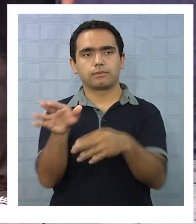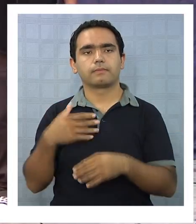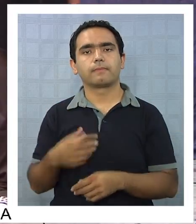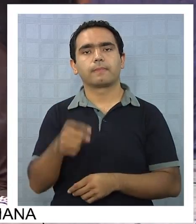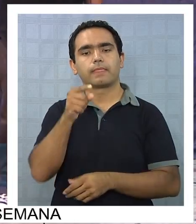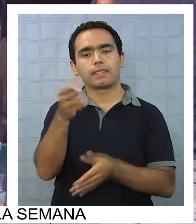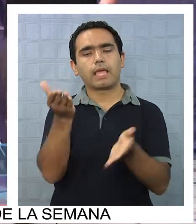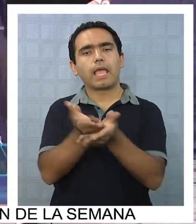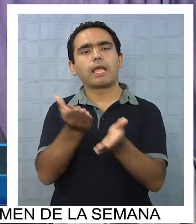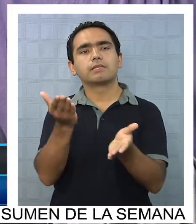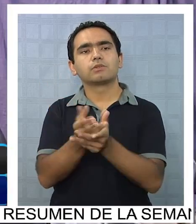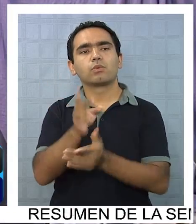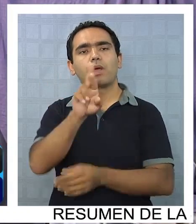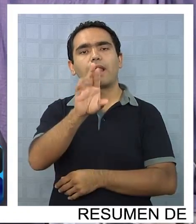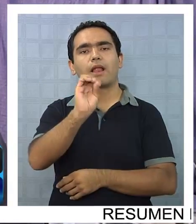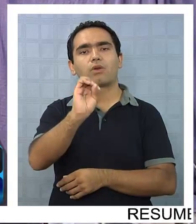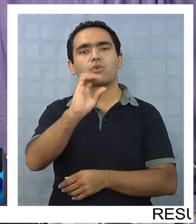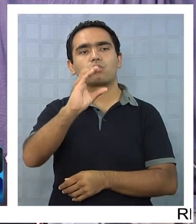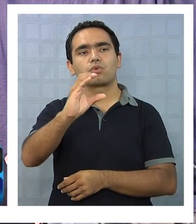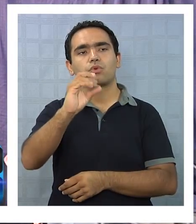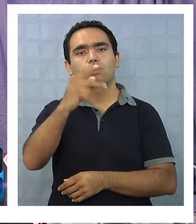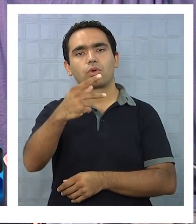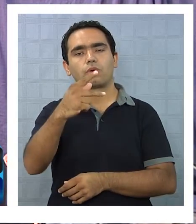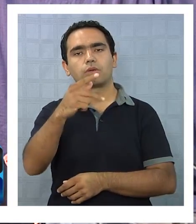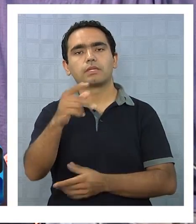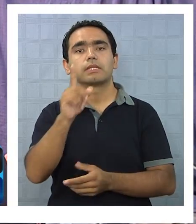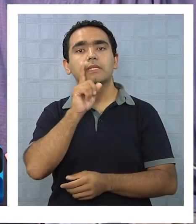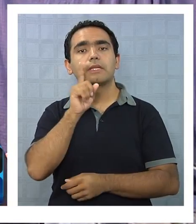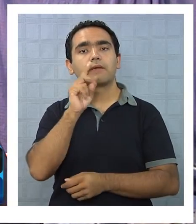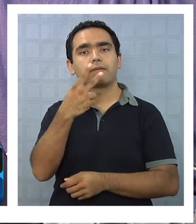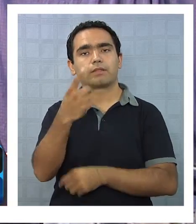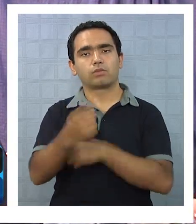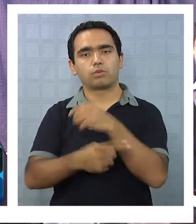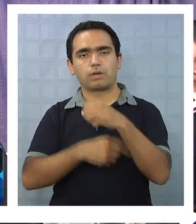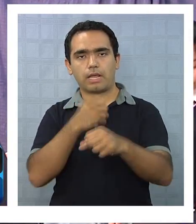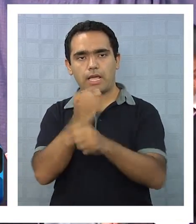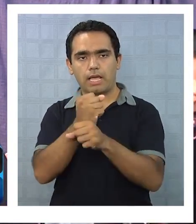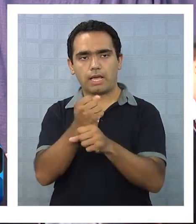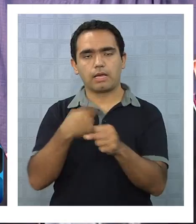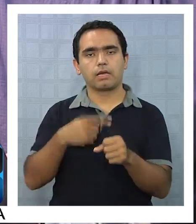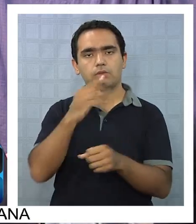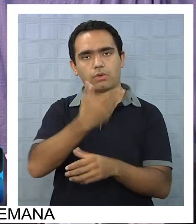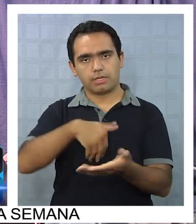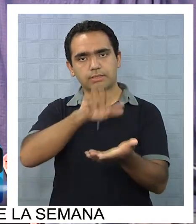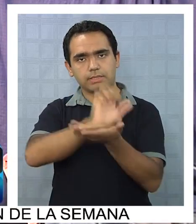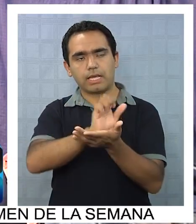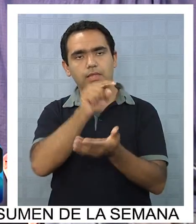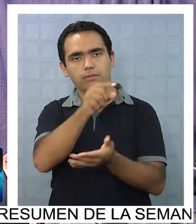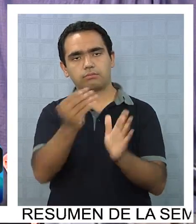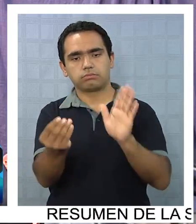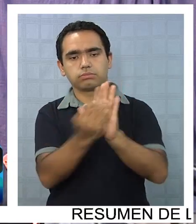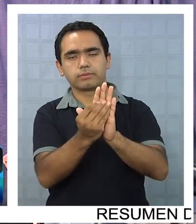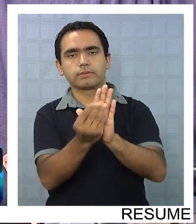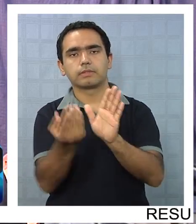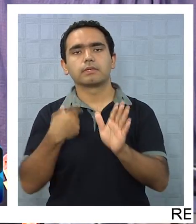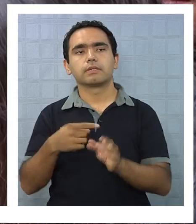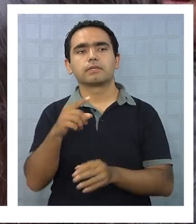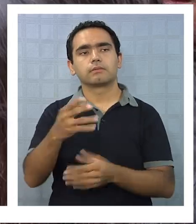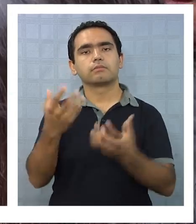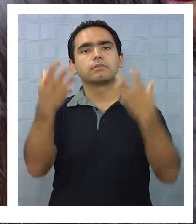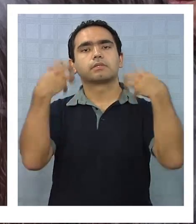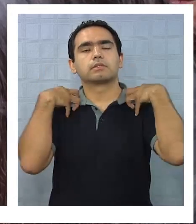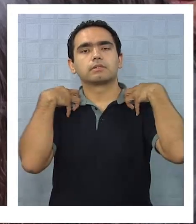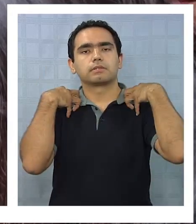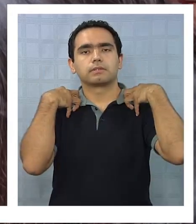Bueno, Escuela de Rock es un programa que ya tiene 21 años al interior del Estado, su objetivo, su misión es poder